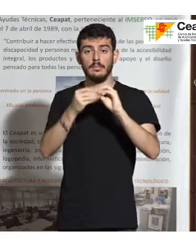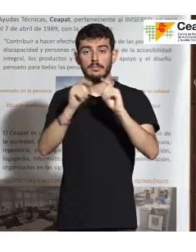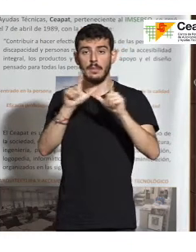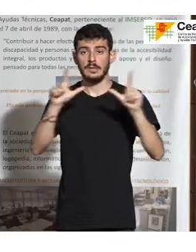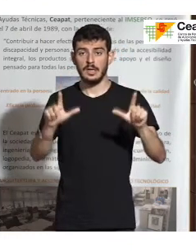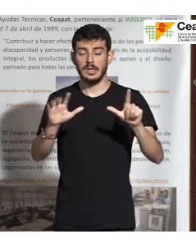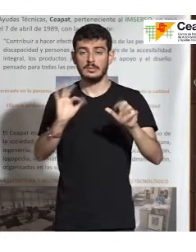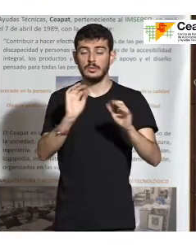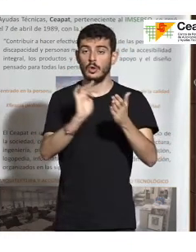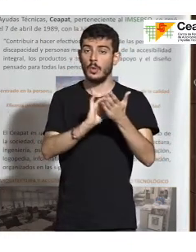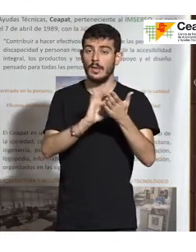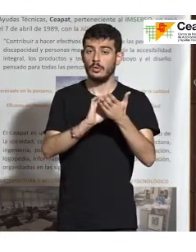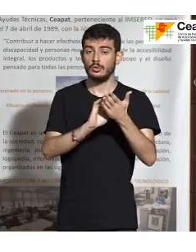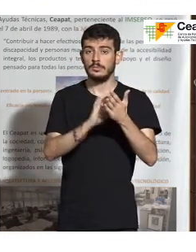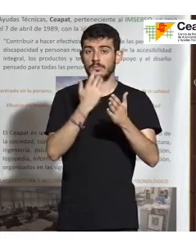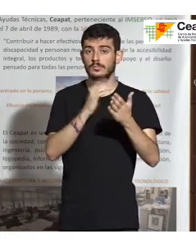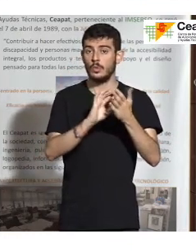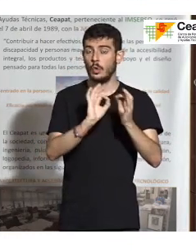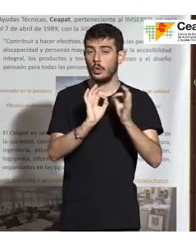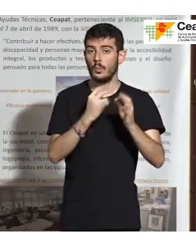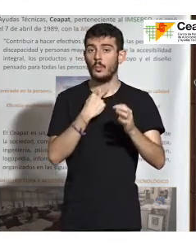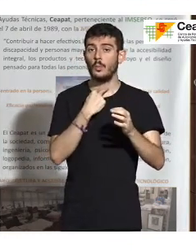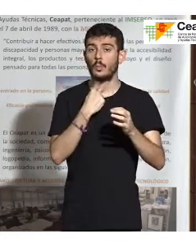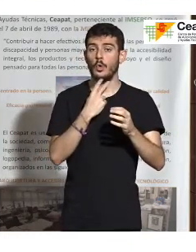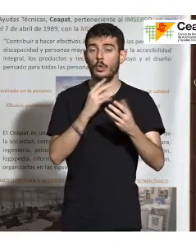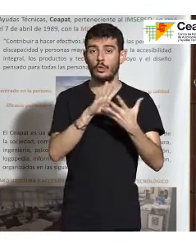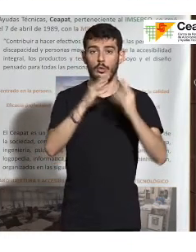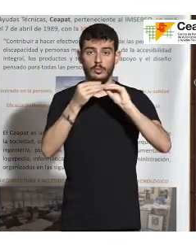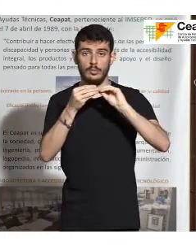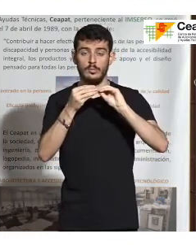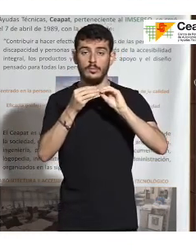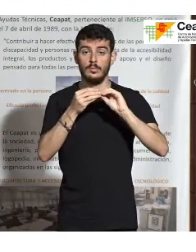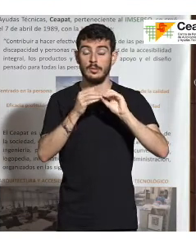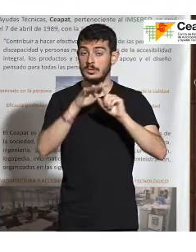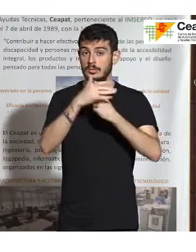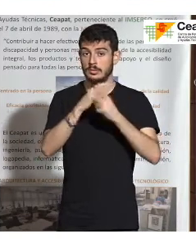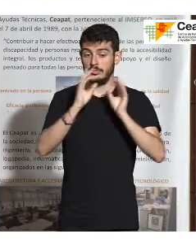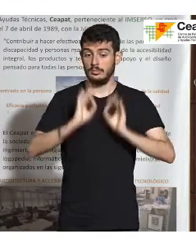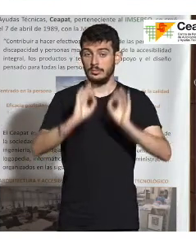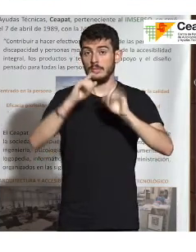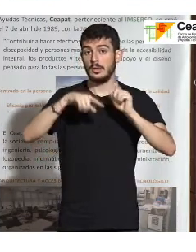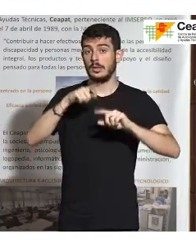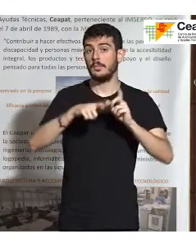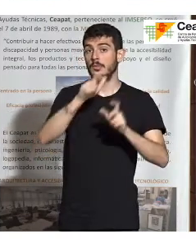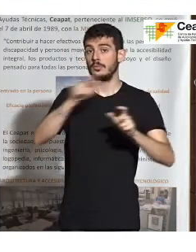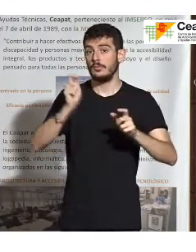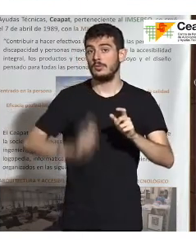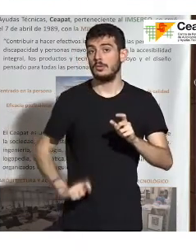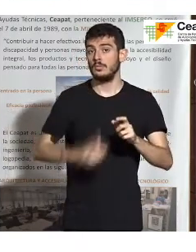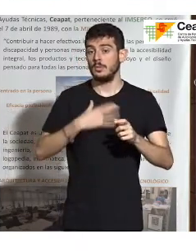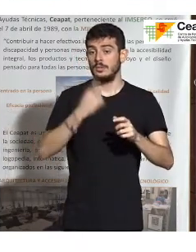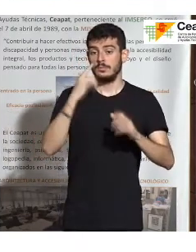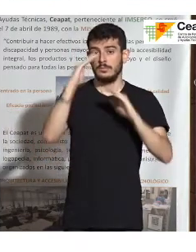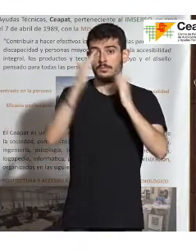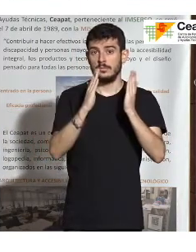tabulador o síntesis de voz para que, como es en nuestro caso en concreto, incluso los profesionales que puedan atender el servicio puedan ser incluso personas ciegas,